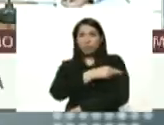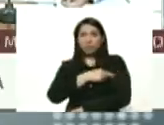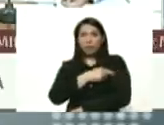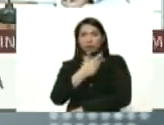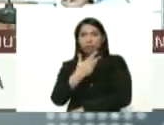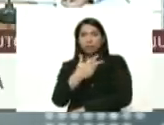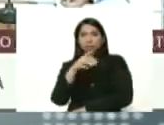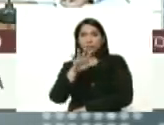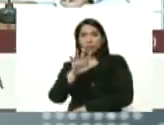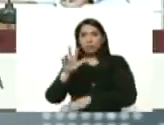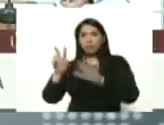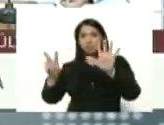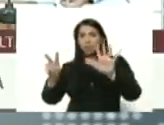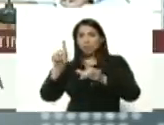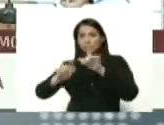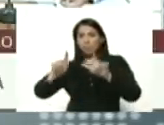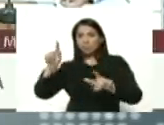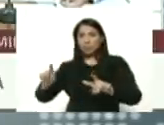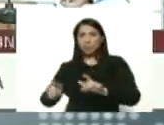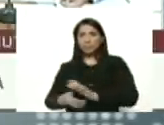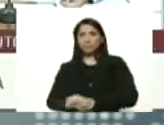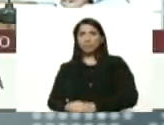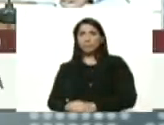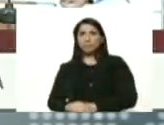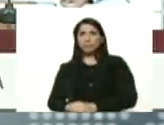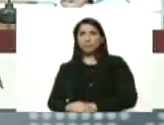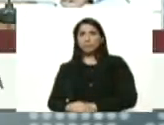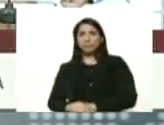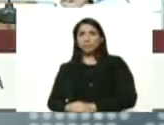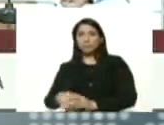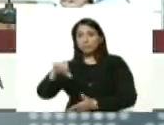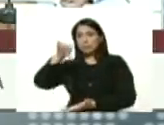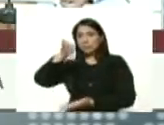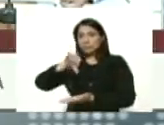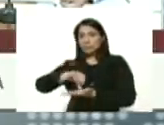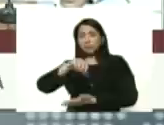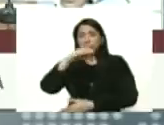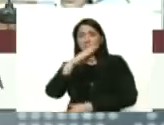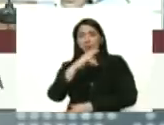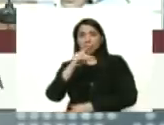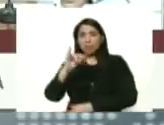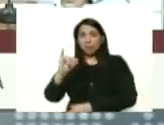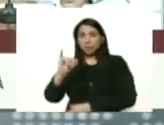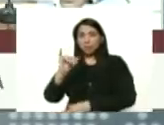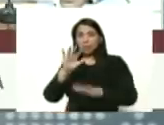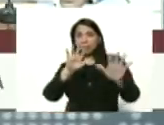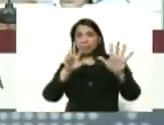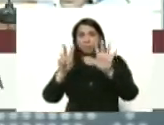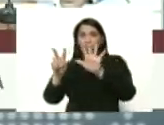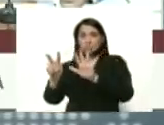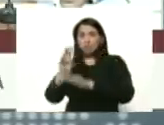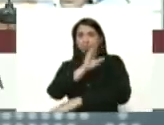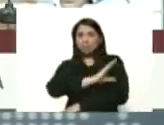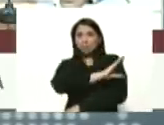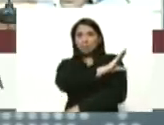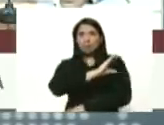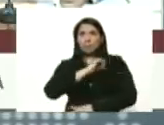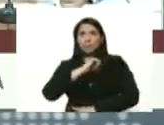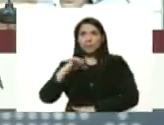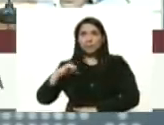357 casos en centros de diagnóstico integral 17 en clínicas privadas